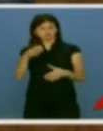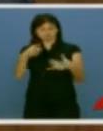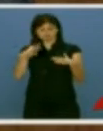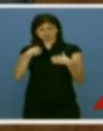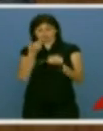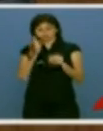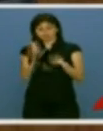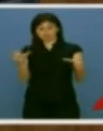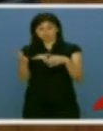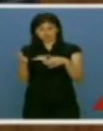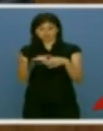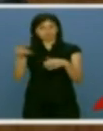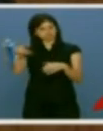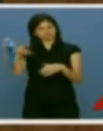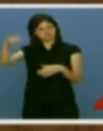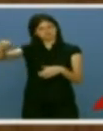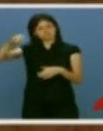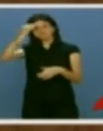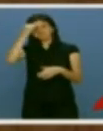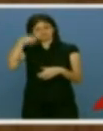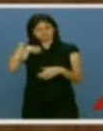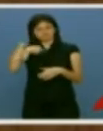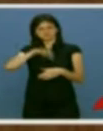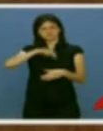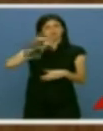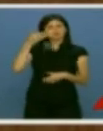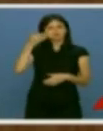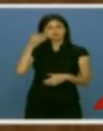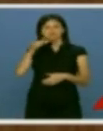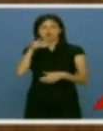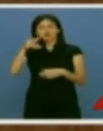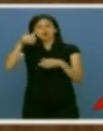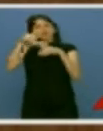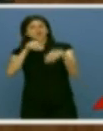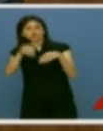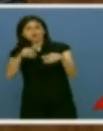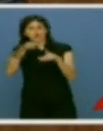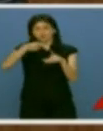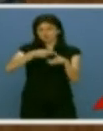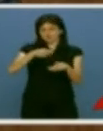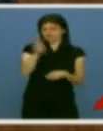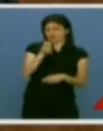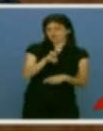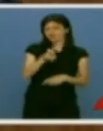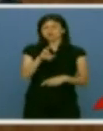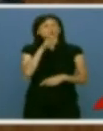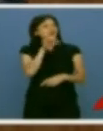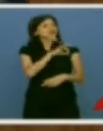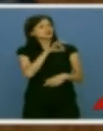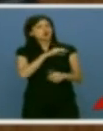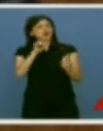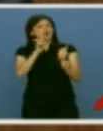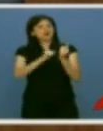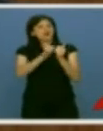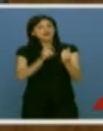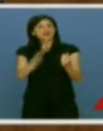representantes. Van a ser conscientes de la utilidad de su voto y el resto también, porque igual que usted, señor Herrera, anuncia que gobernará para